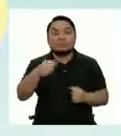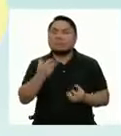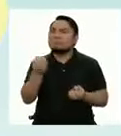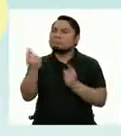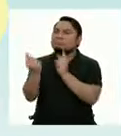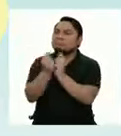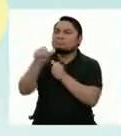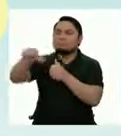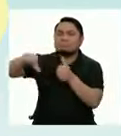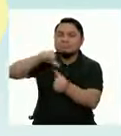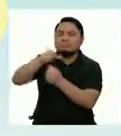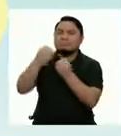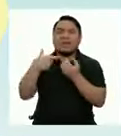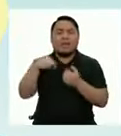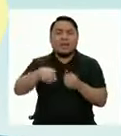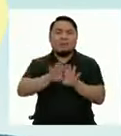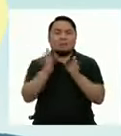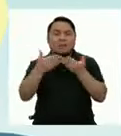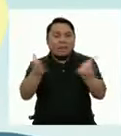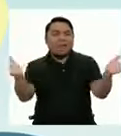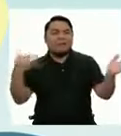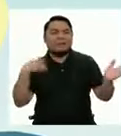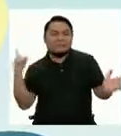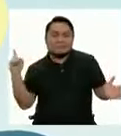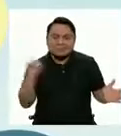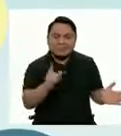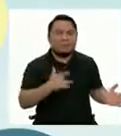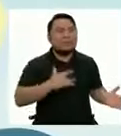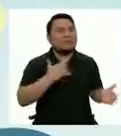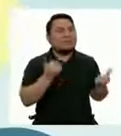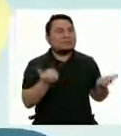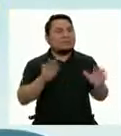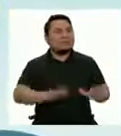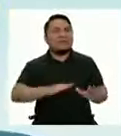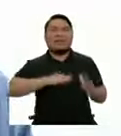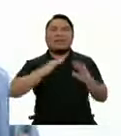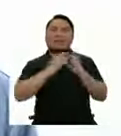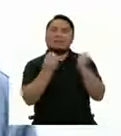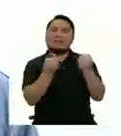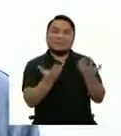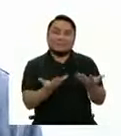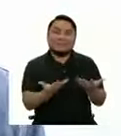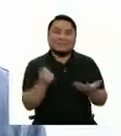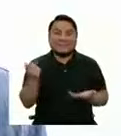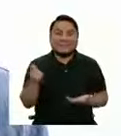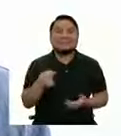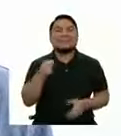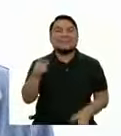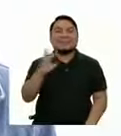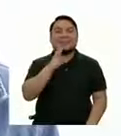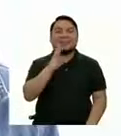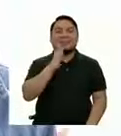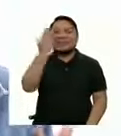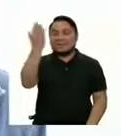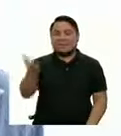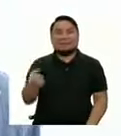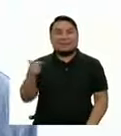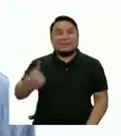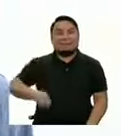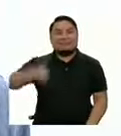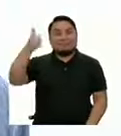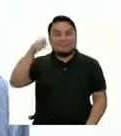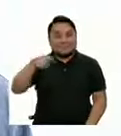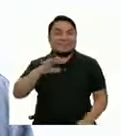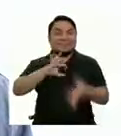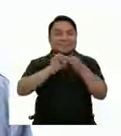trataron Cómo nos abrieron las puertas Cómo nos hicieron sentir como en casa Estas palabras describen lo que como